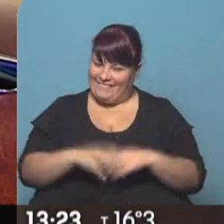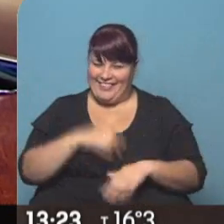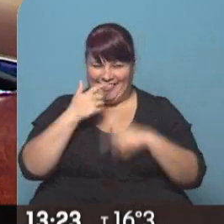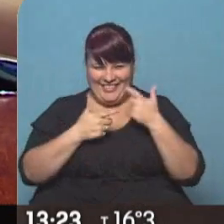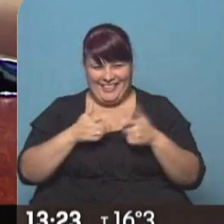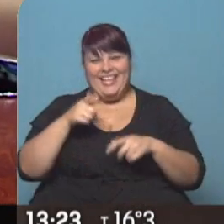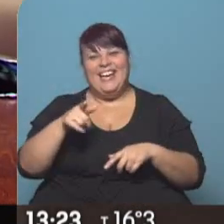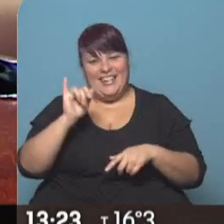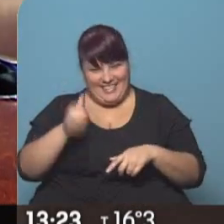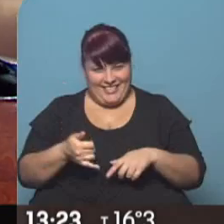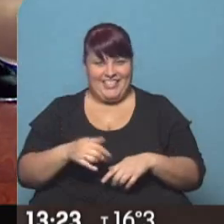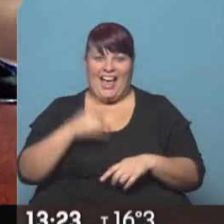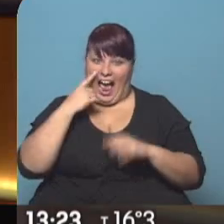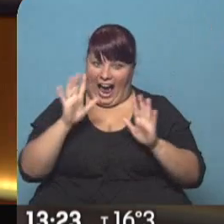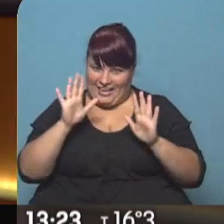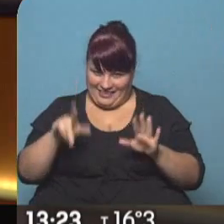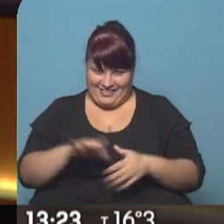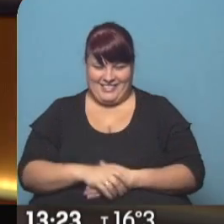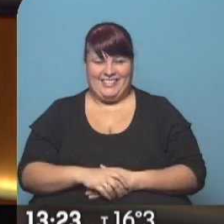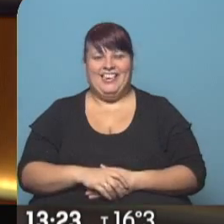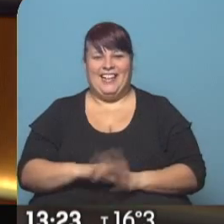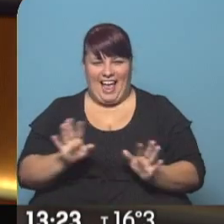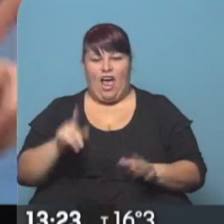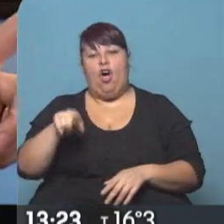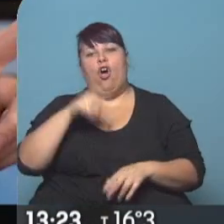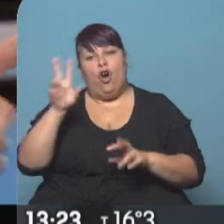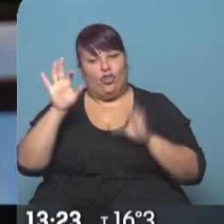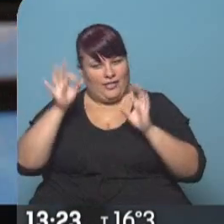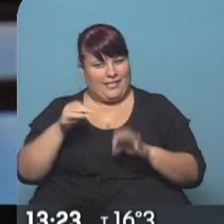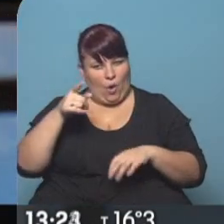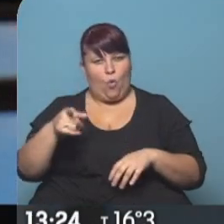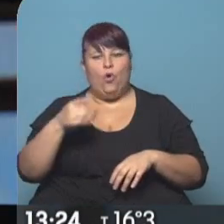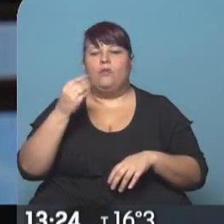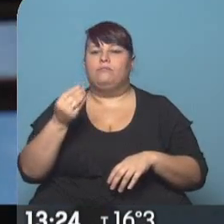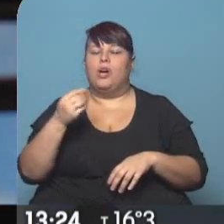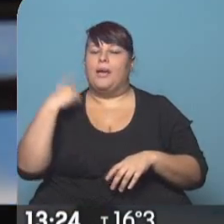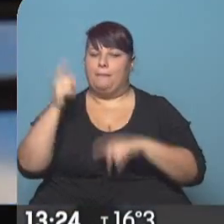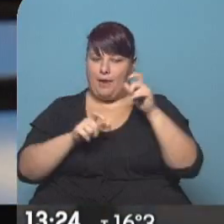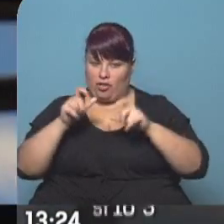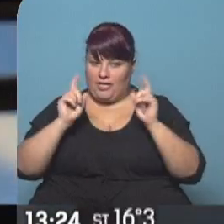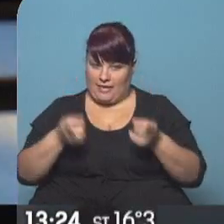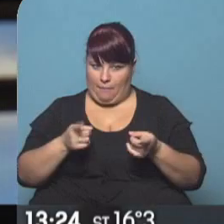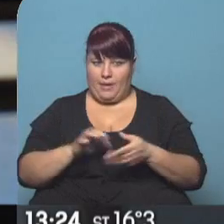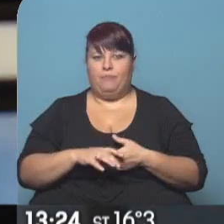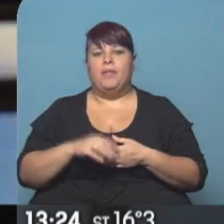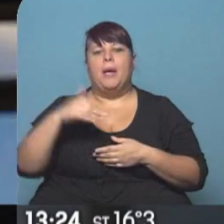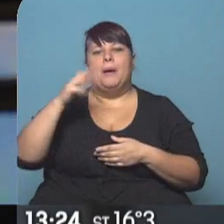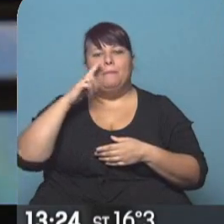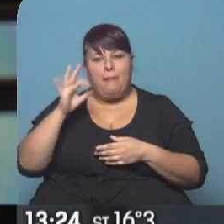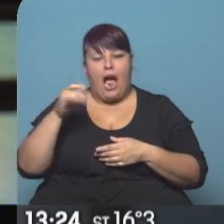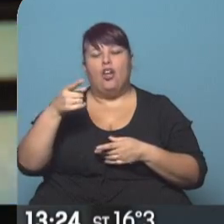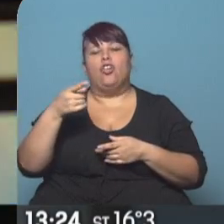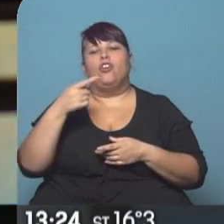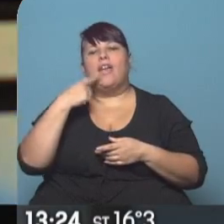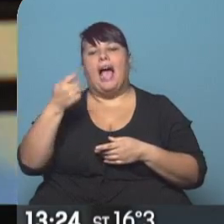Bueno, esto sí seguramente... atento. Claro, bueno, este otro caso seguramente sí te pasó porque a mucha gente le ha ocurrido. Mario, la aseguradora